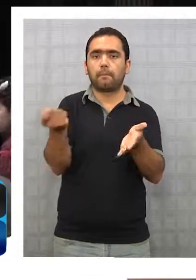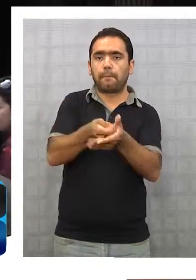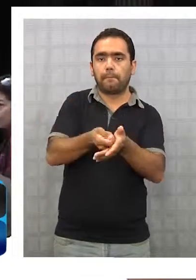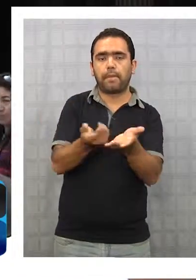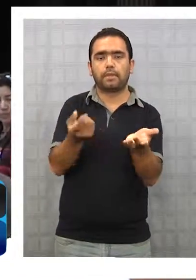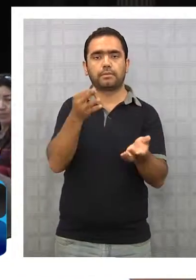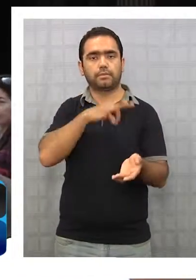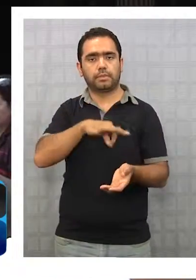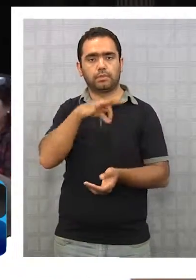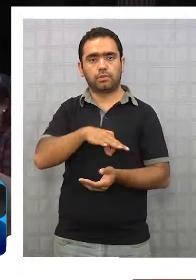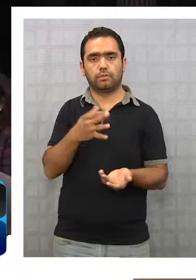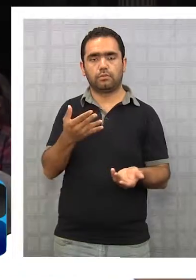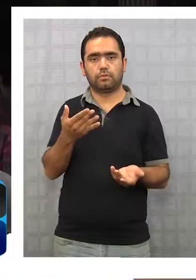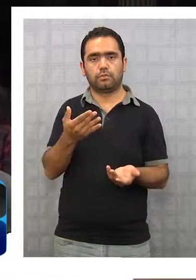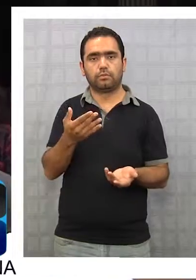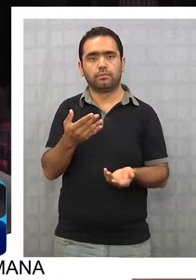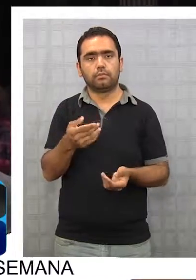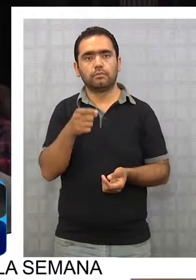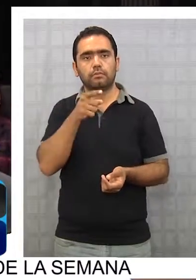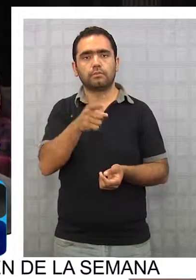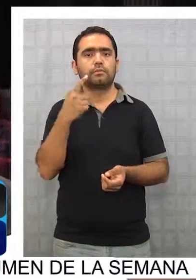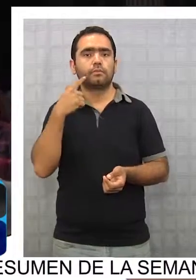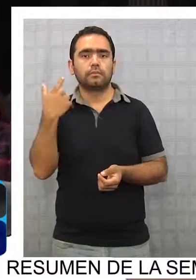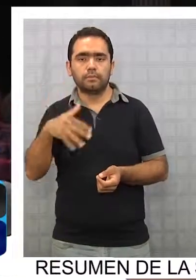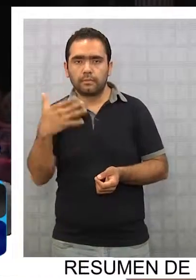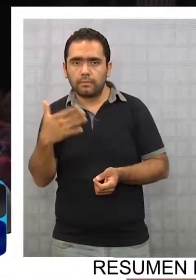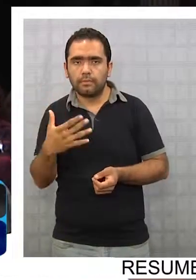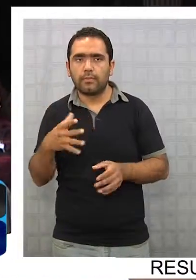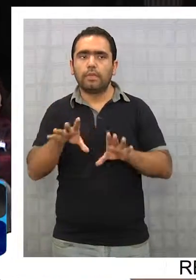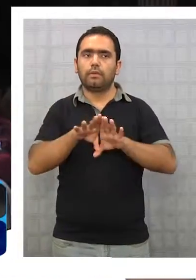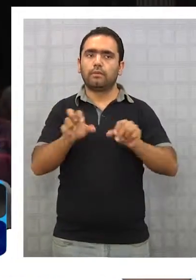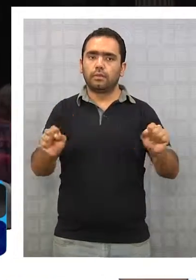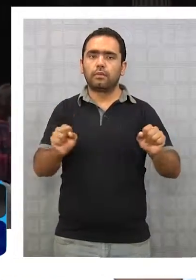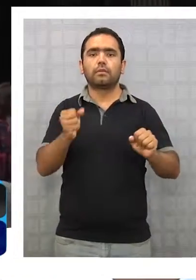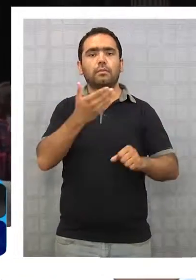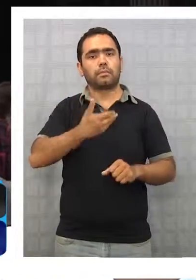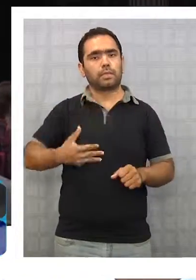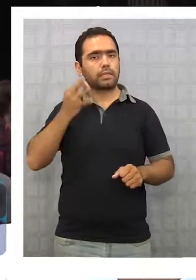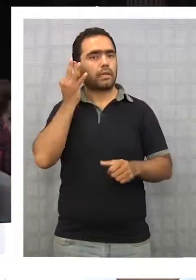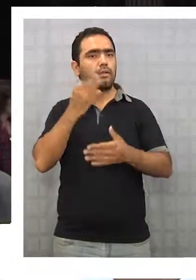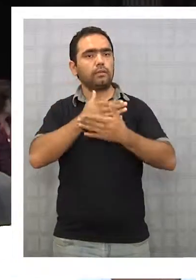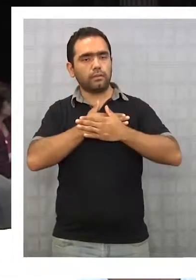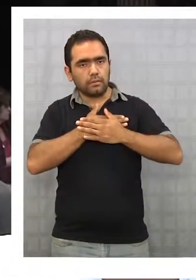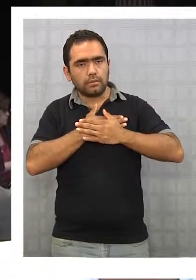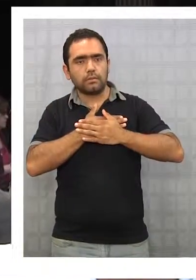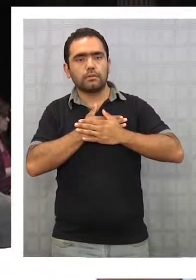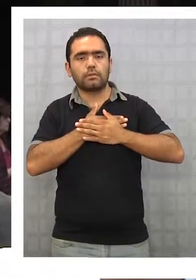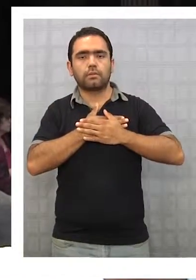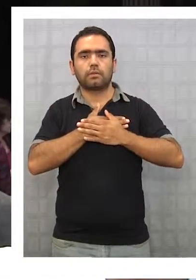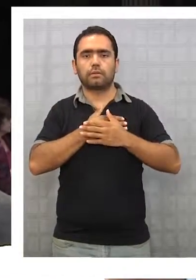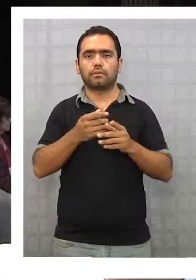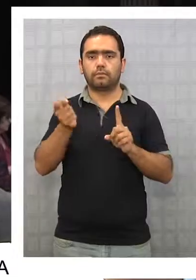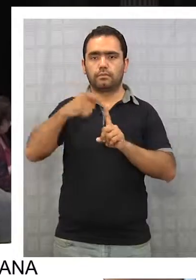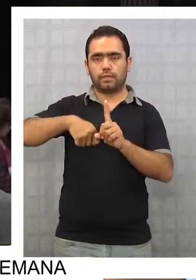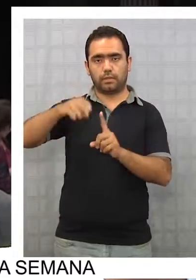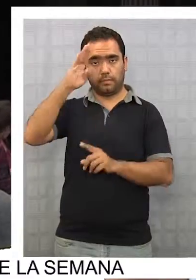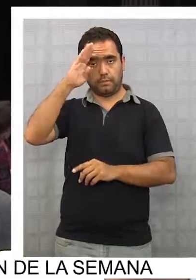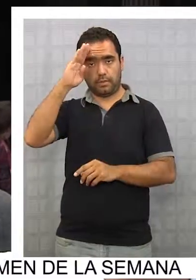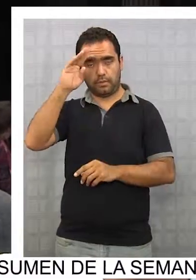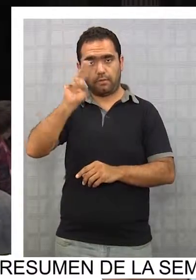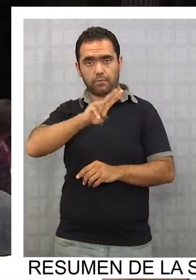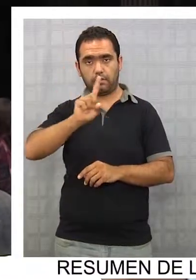sus pensiones. Eso es relevante, es un compromiso que nuestra presidenta asumió durante el mes de mayo. El 21 de mayo va a ser más